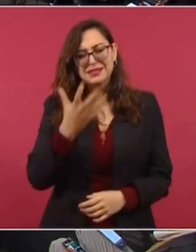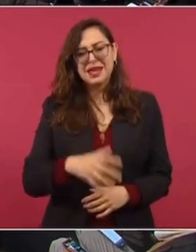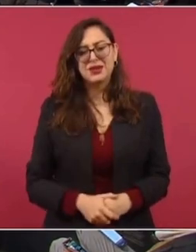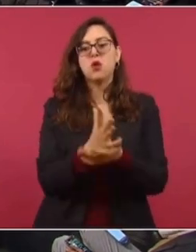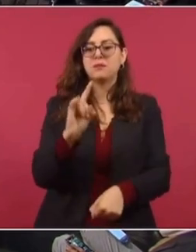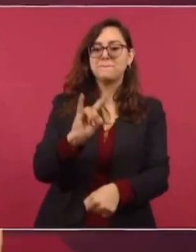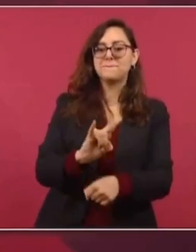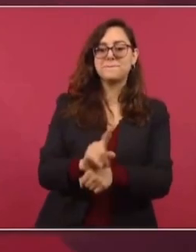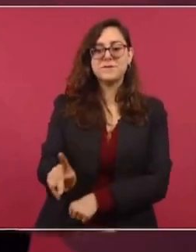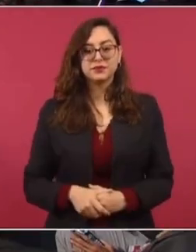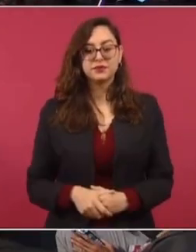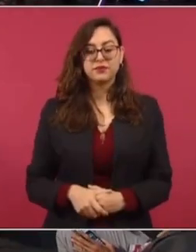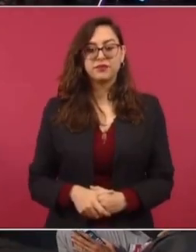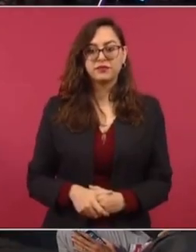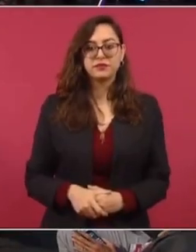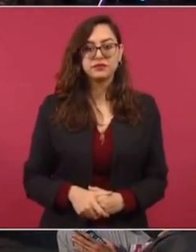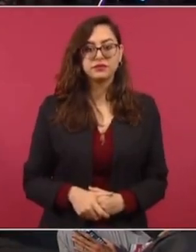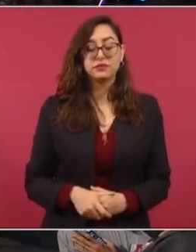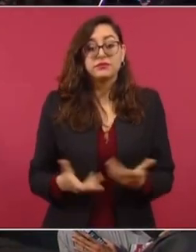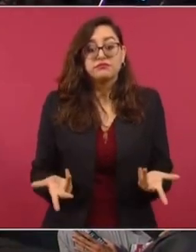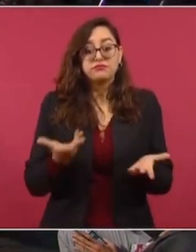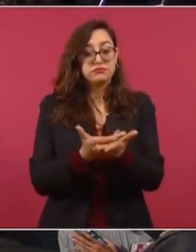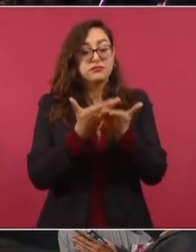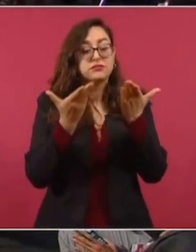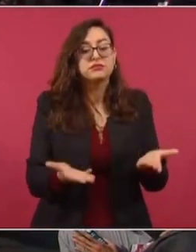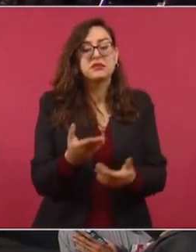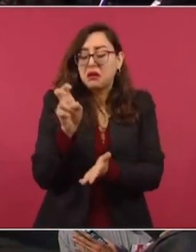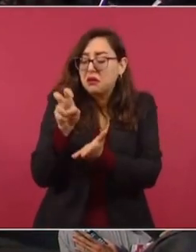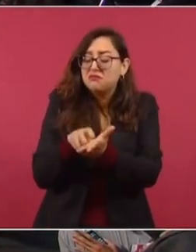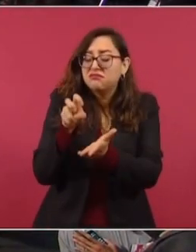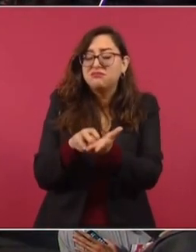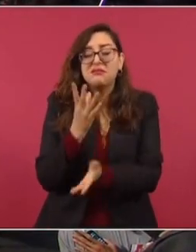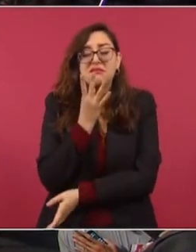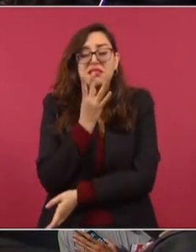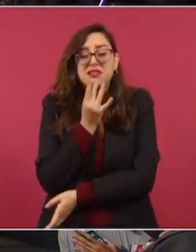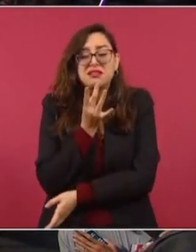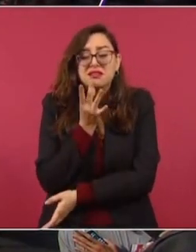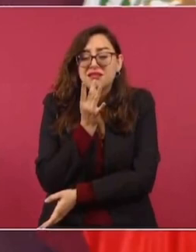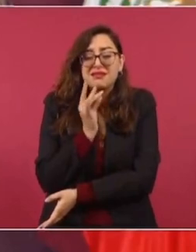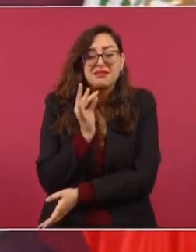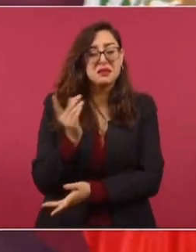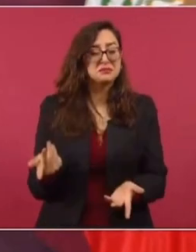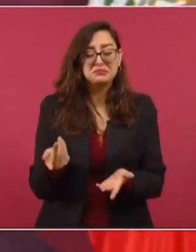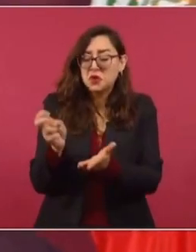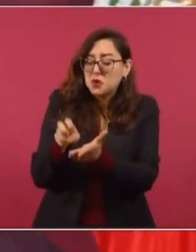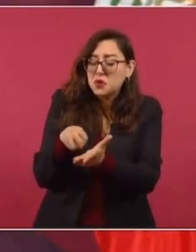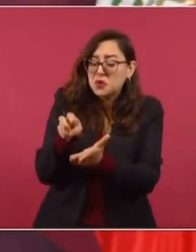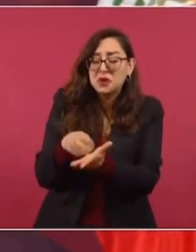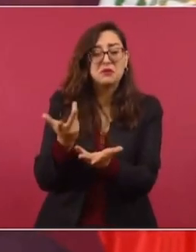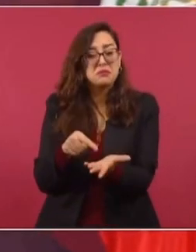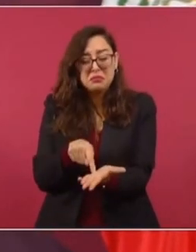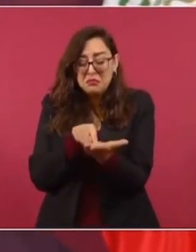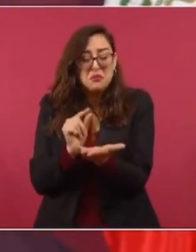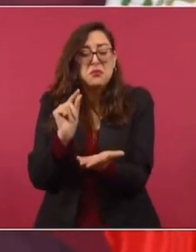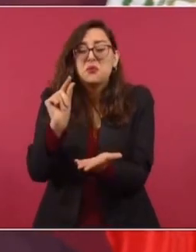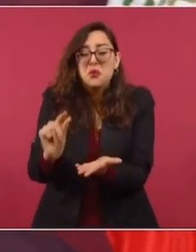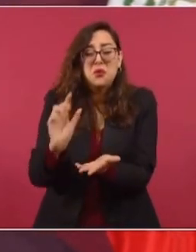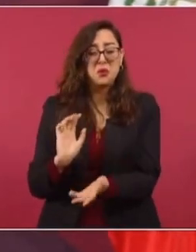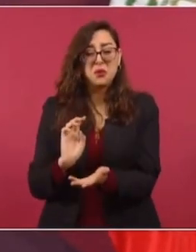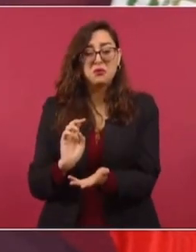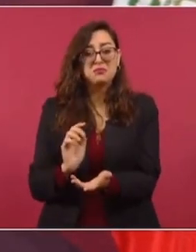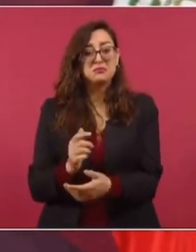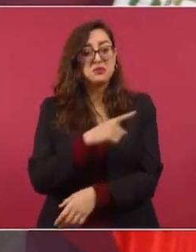Son de mentira. Entonces ahora, porque se presentó una ley que no tiene alcances mayores, nada más es